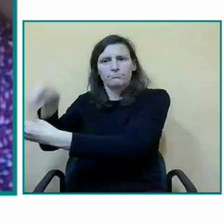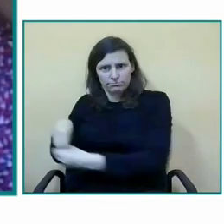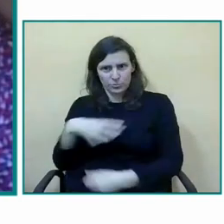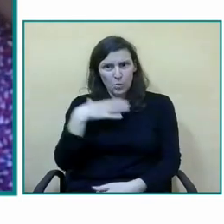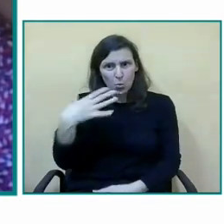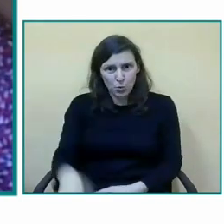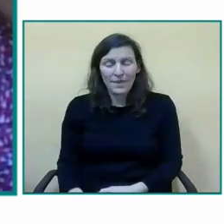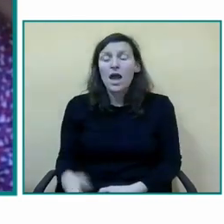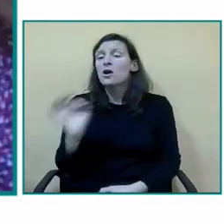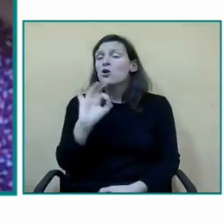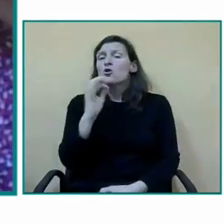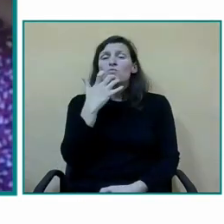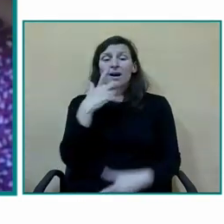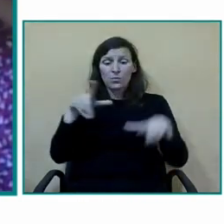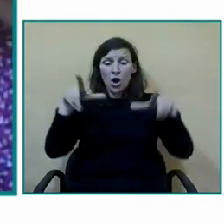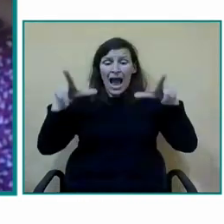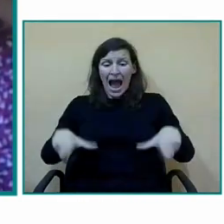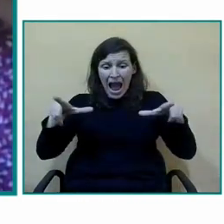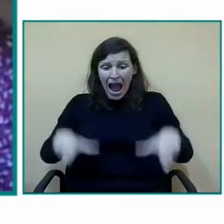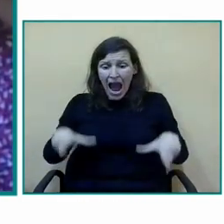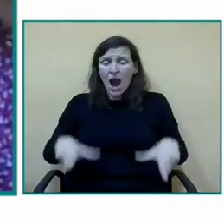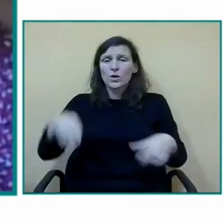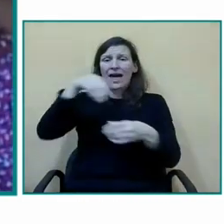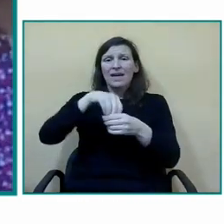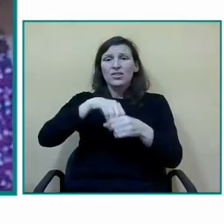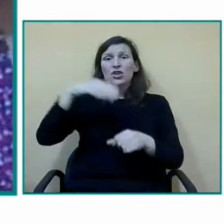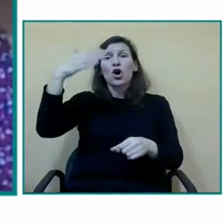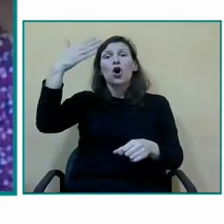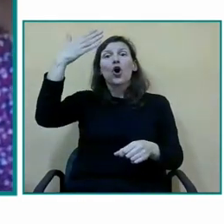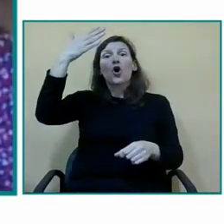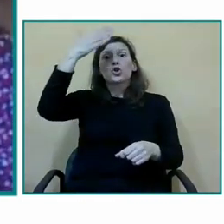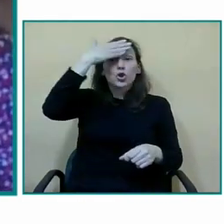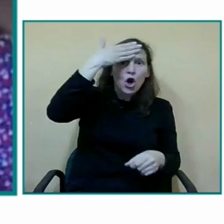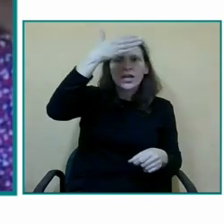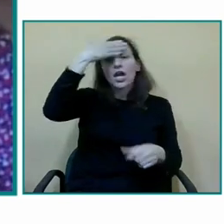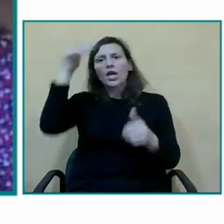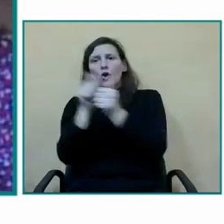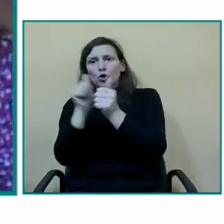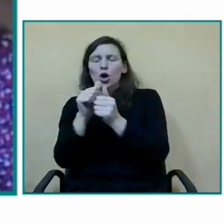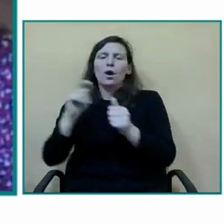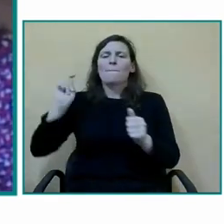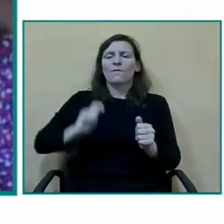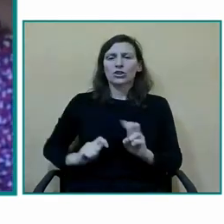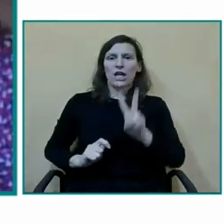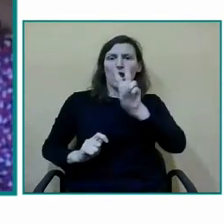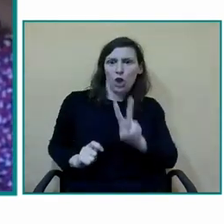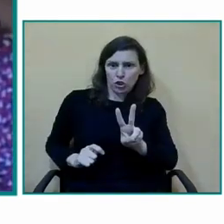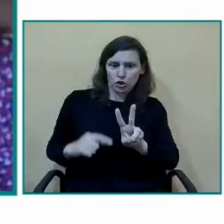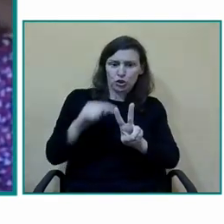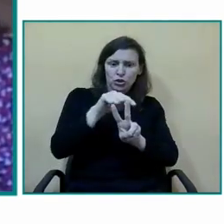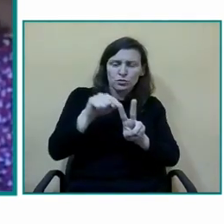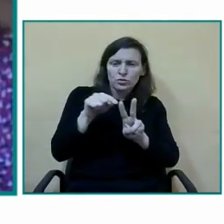tener un conductor en el aula conocedor en lengua de signos que pueda ayudar y aportar a la adaptación de